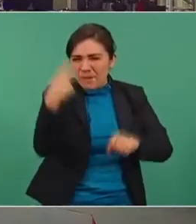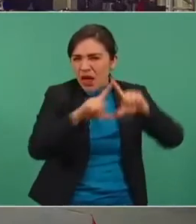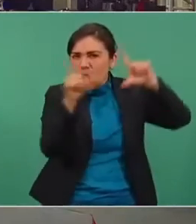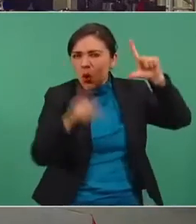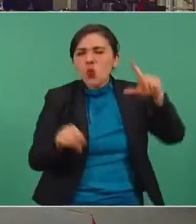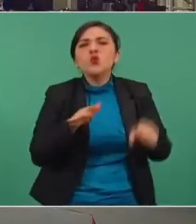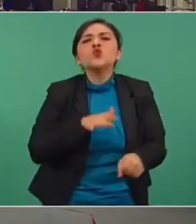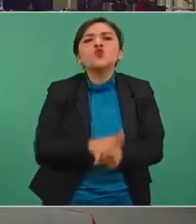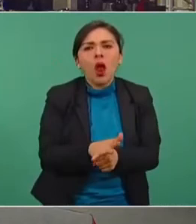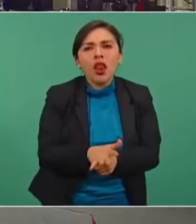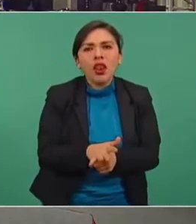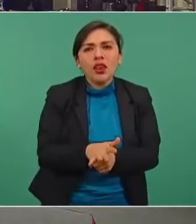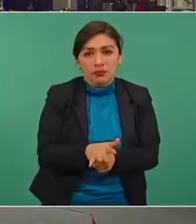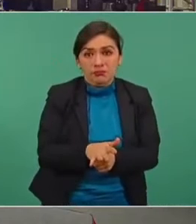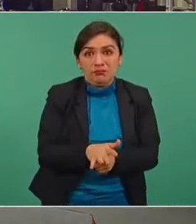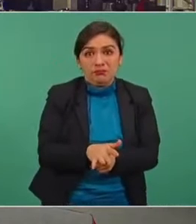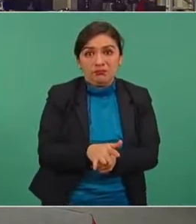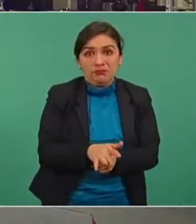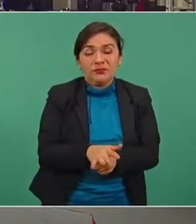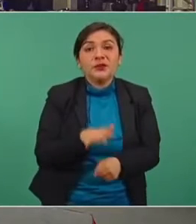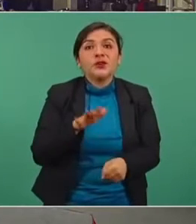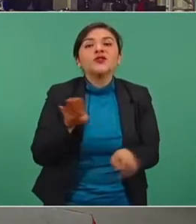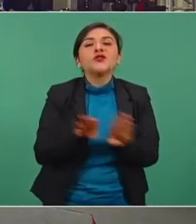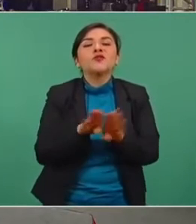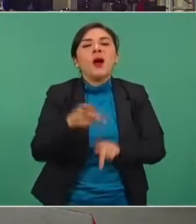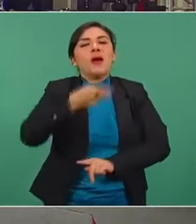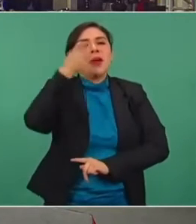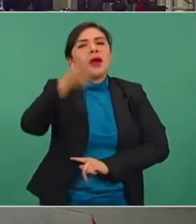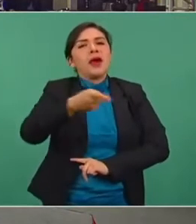dígalo en lo que tarda parado en un solo pie,